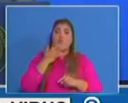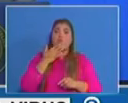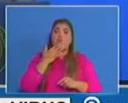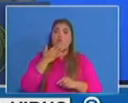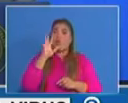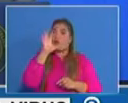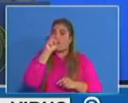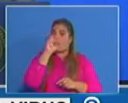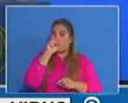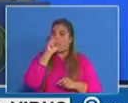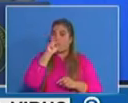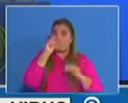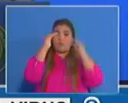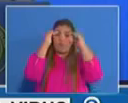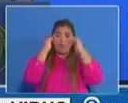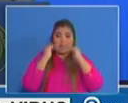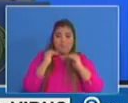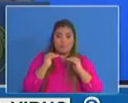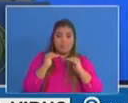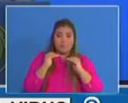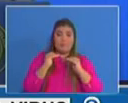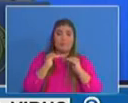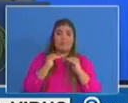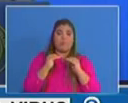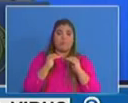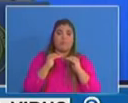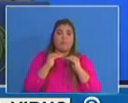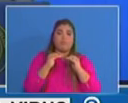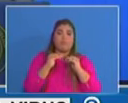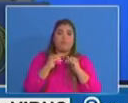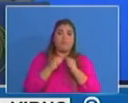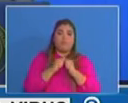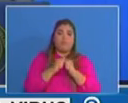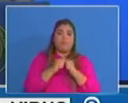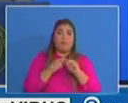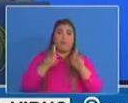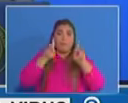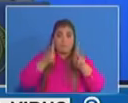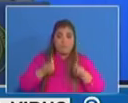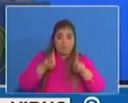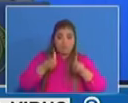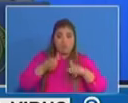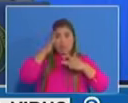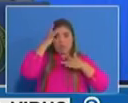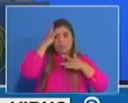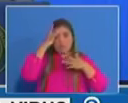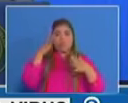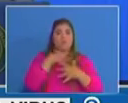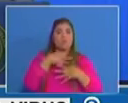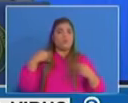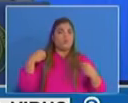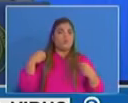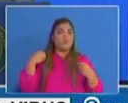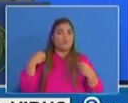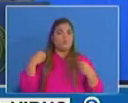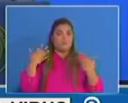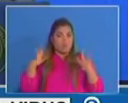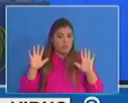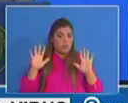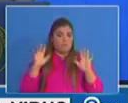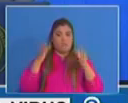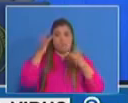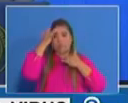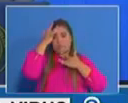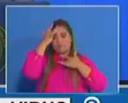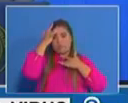están señalando hacia abajo corresponden a esos casos que se han recuperado clínicamente cuando miramos